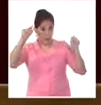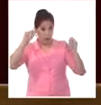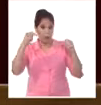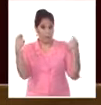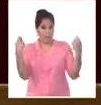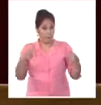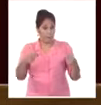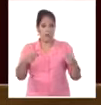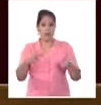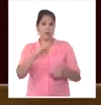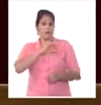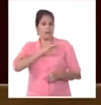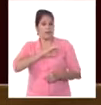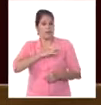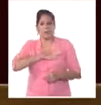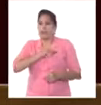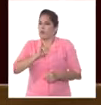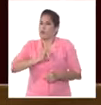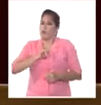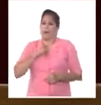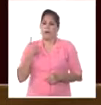un sentido de sus vidas.